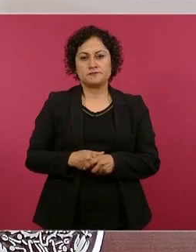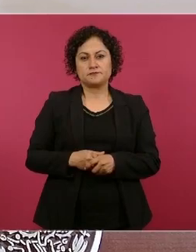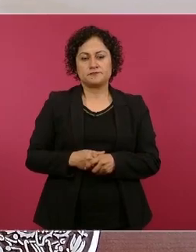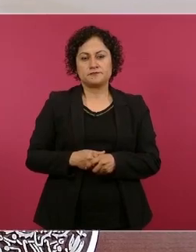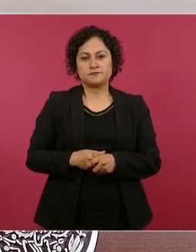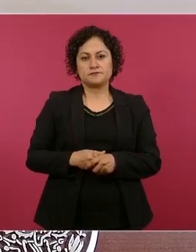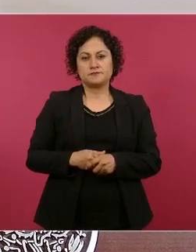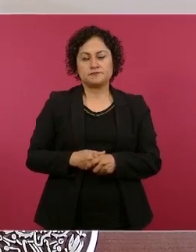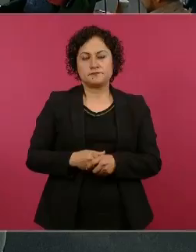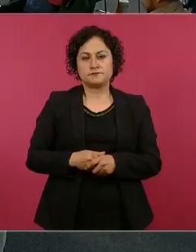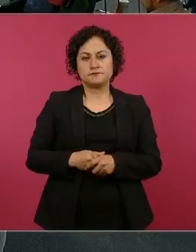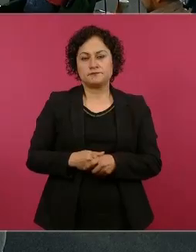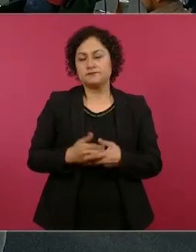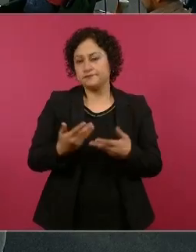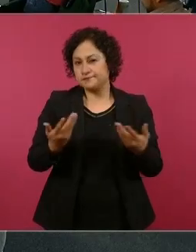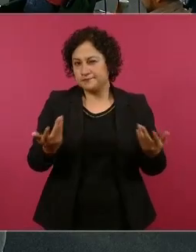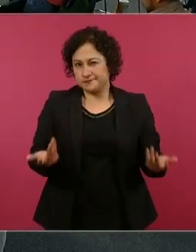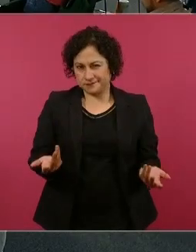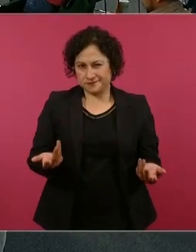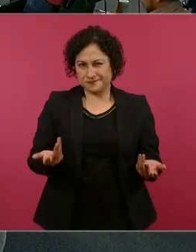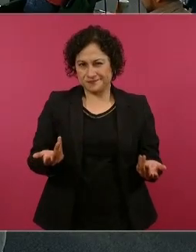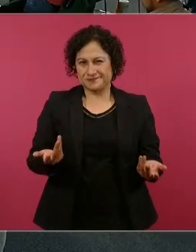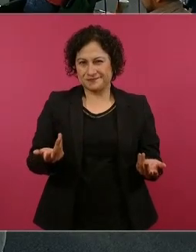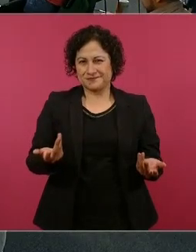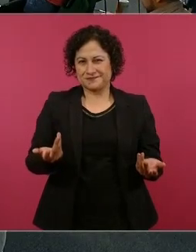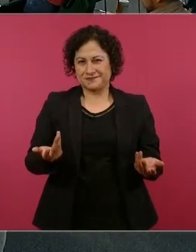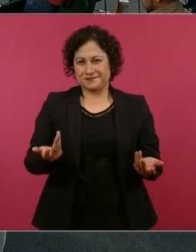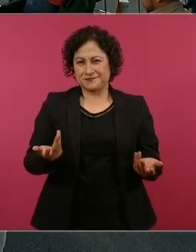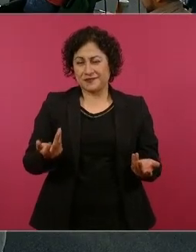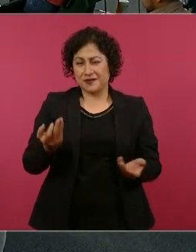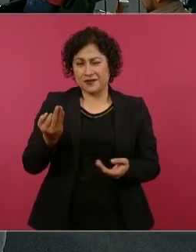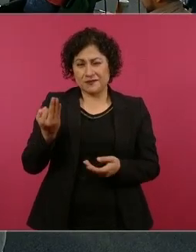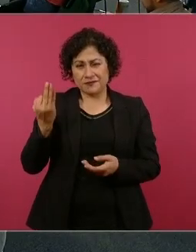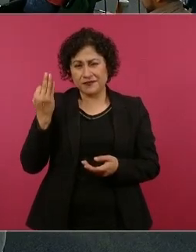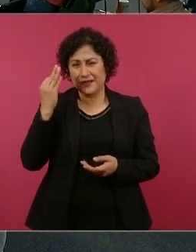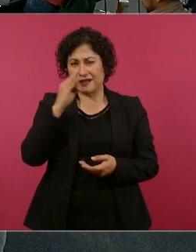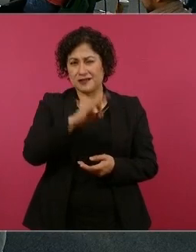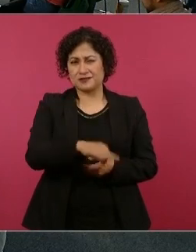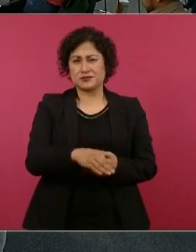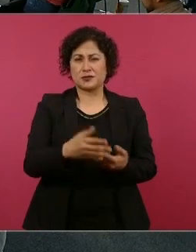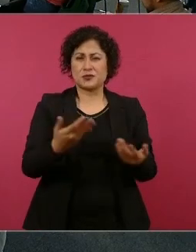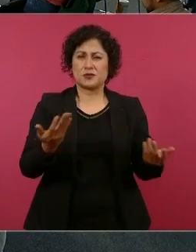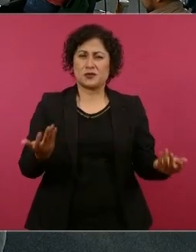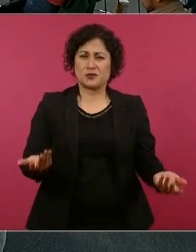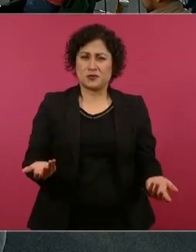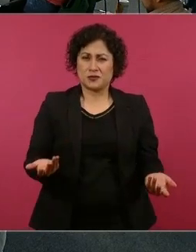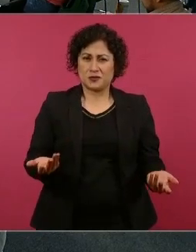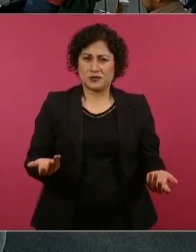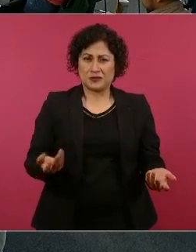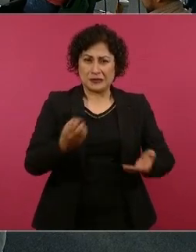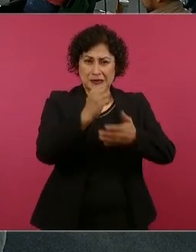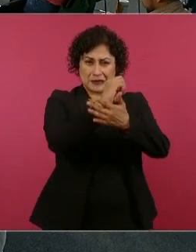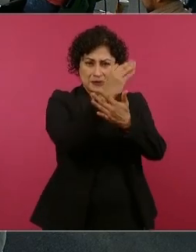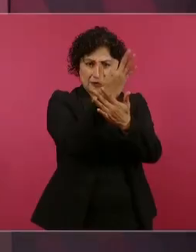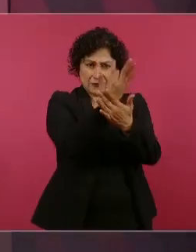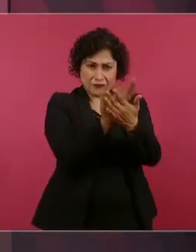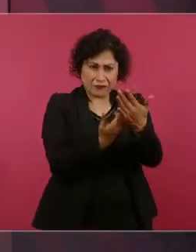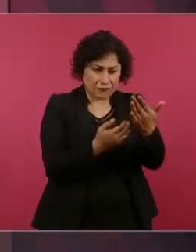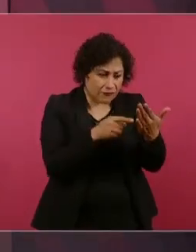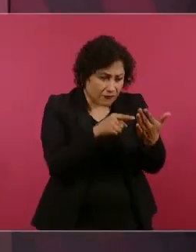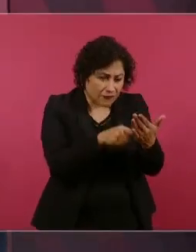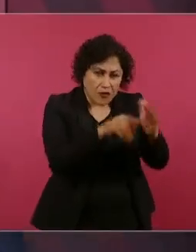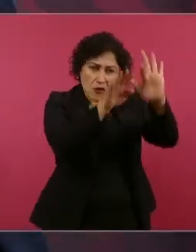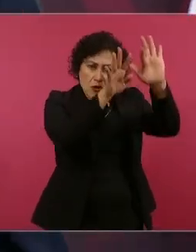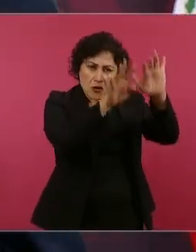Entonces, no es cierto que ese informe tenga el